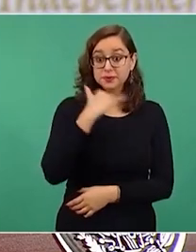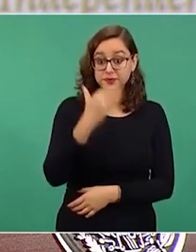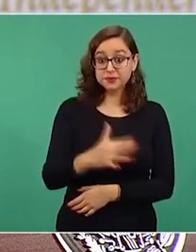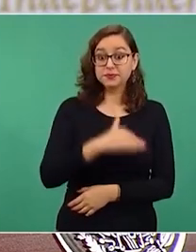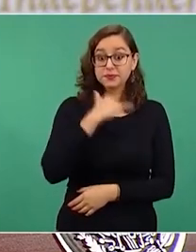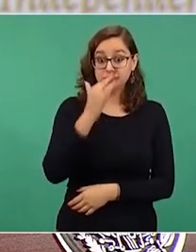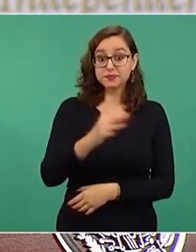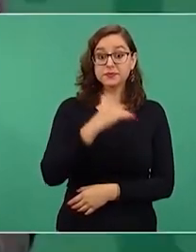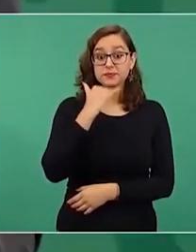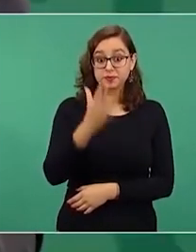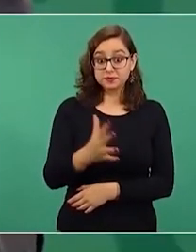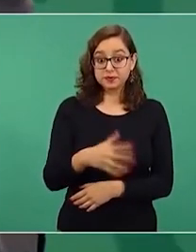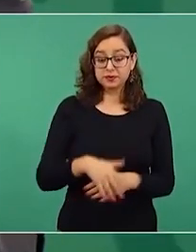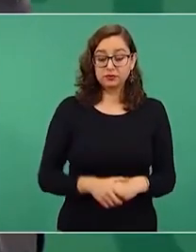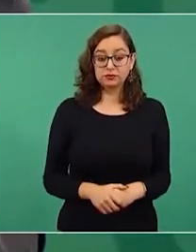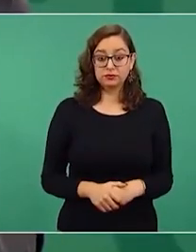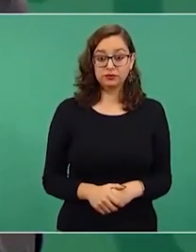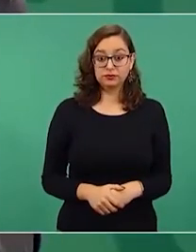Y puedo